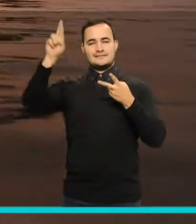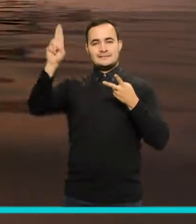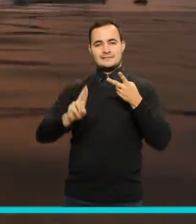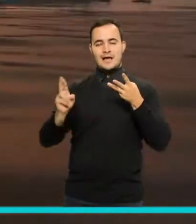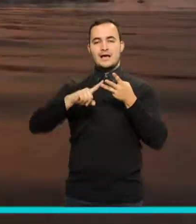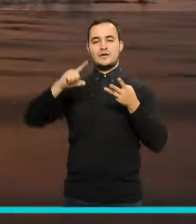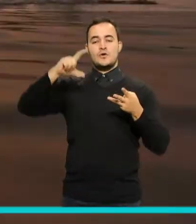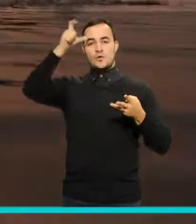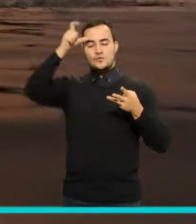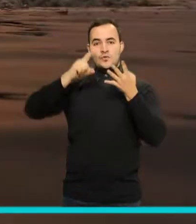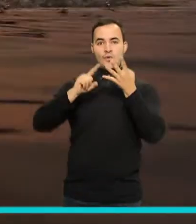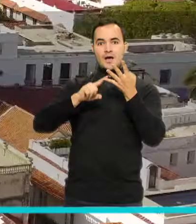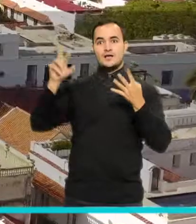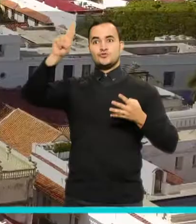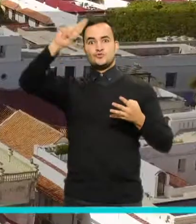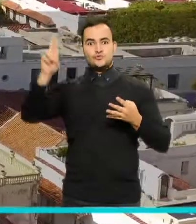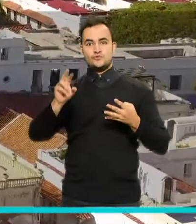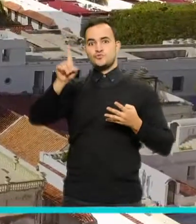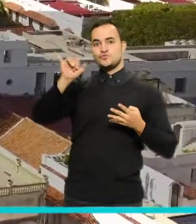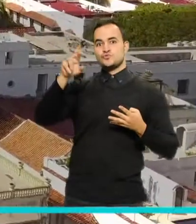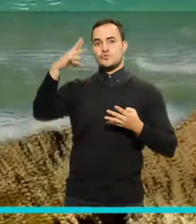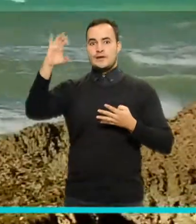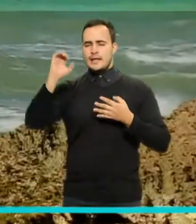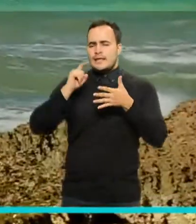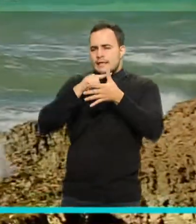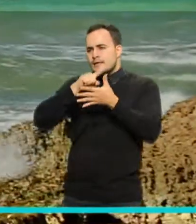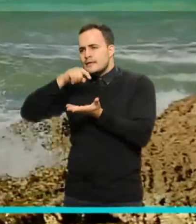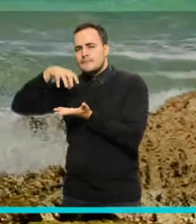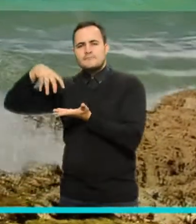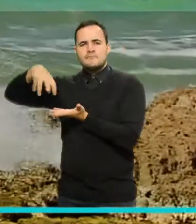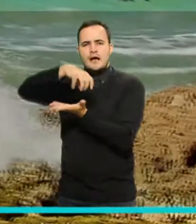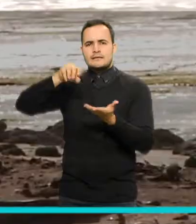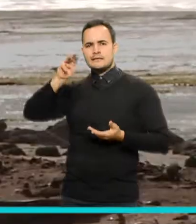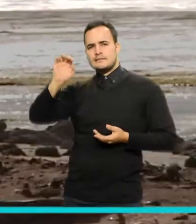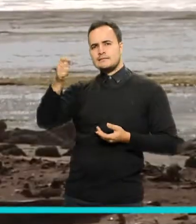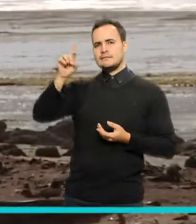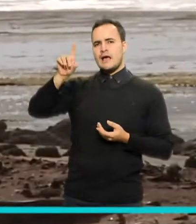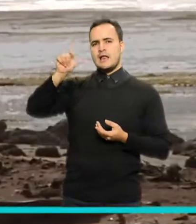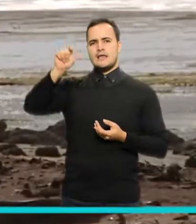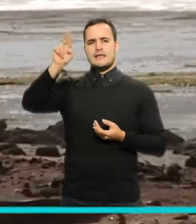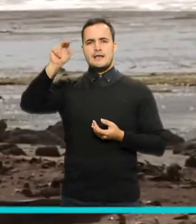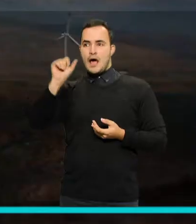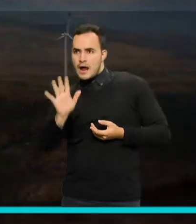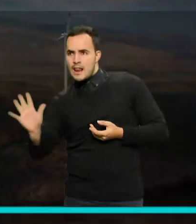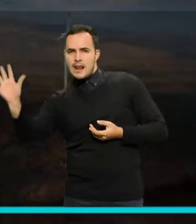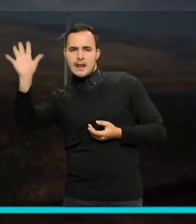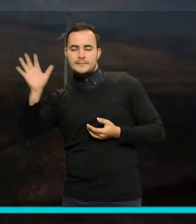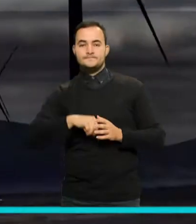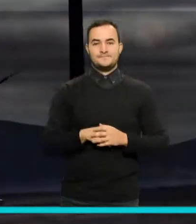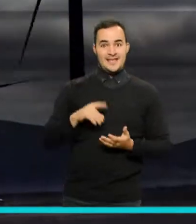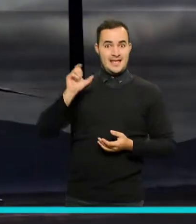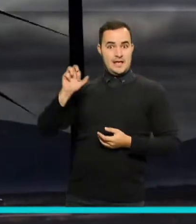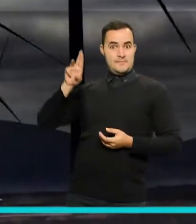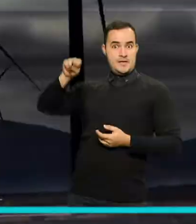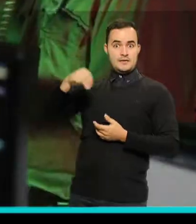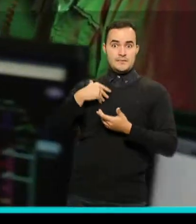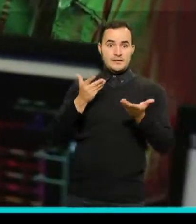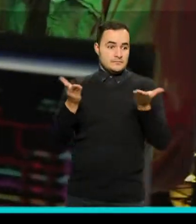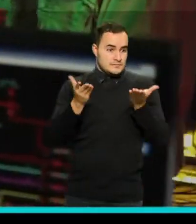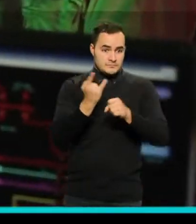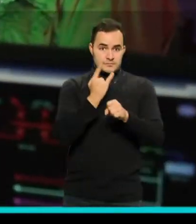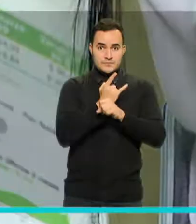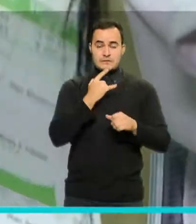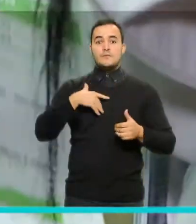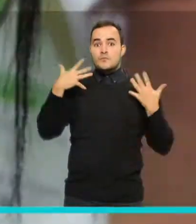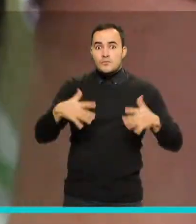Córdoba, Sucre y una porción del departamento de Magdalena. De esta manera, EPM incrementa su número de usuarios a